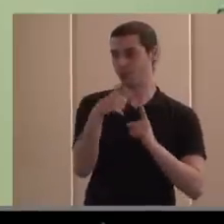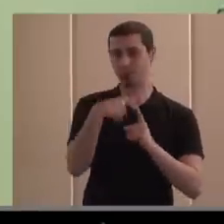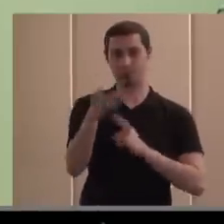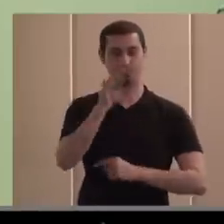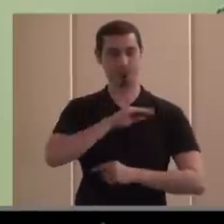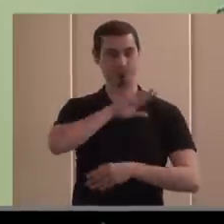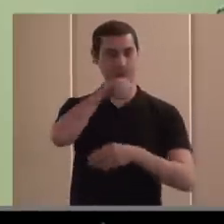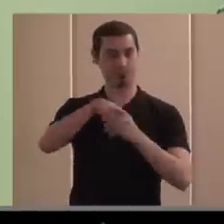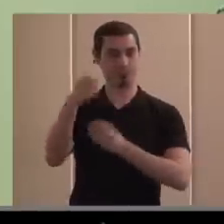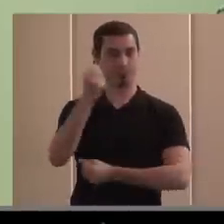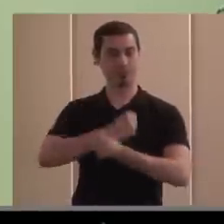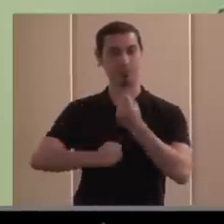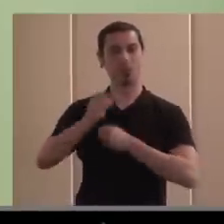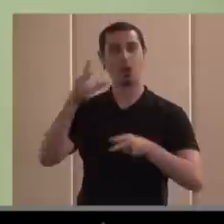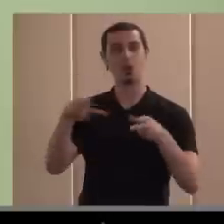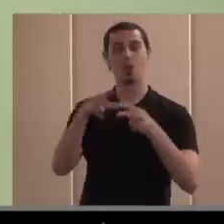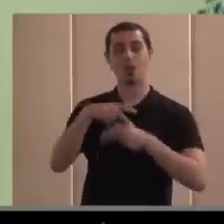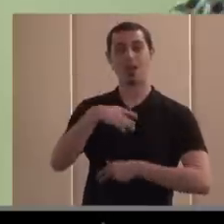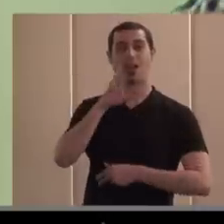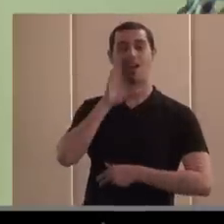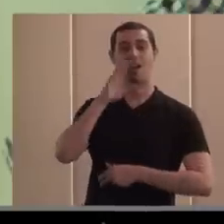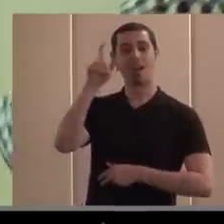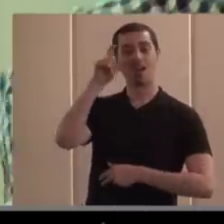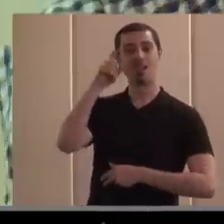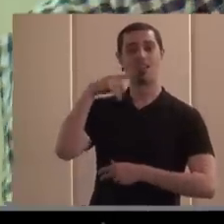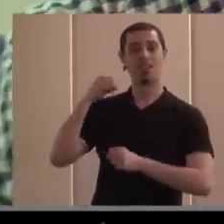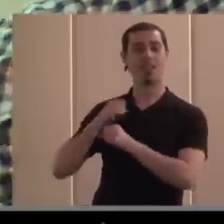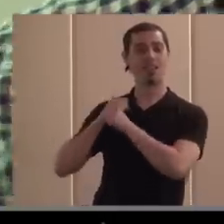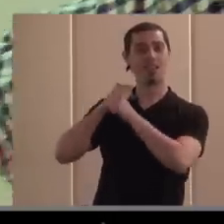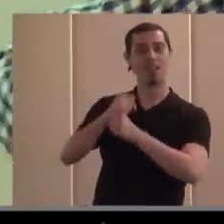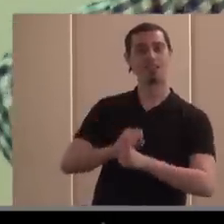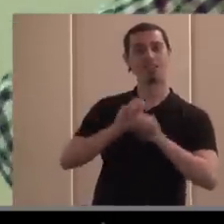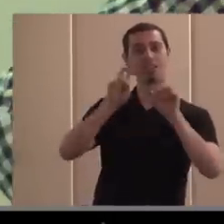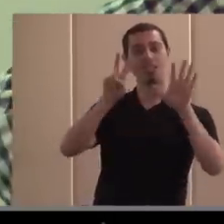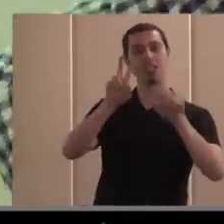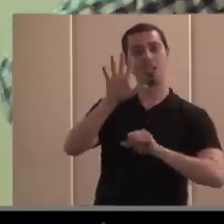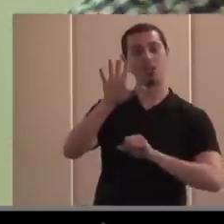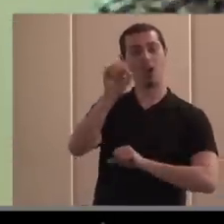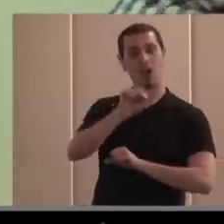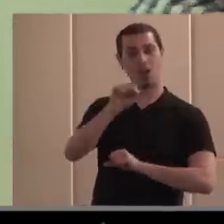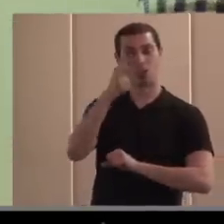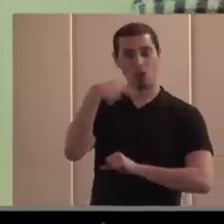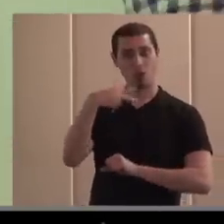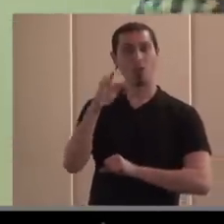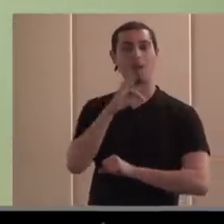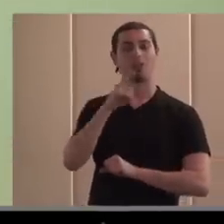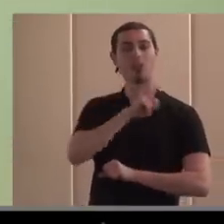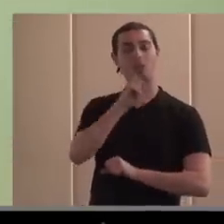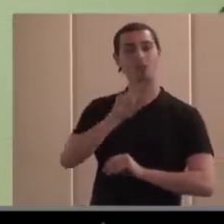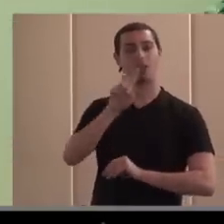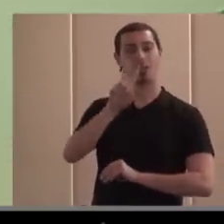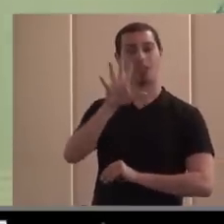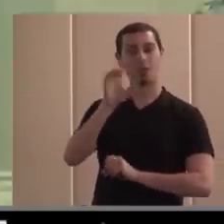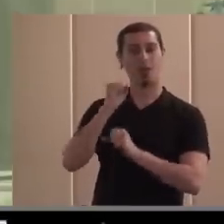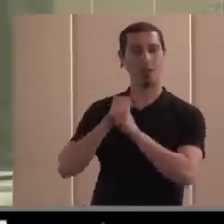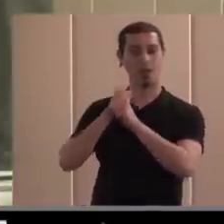bien ha dicho Luis, este año la ONCE cumple 75 años y 25 años la fundación. Aquí tenéis un compañero que está desde el principio en